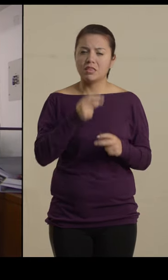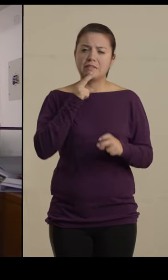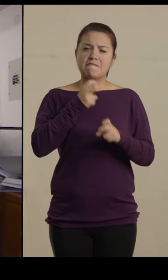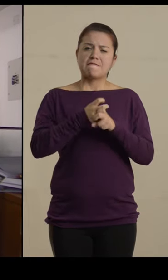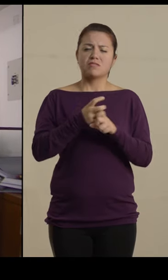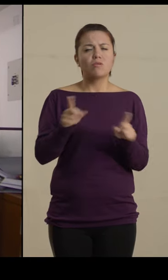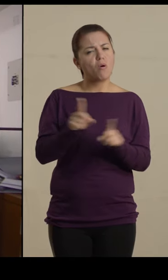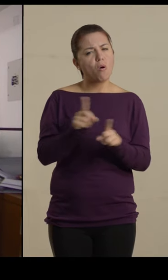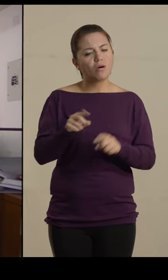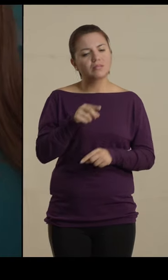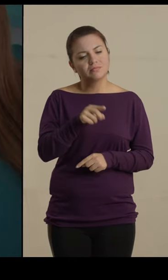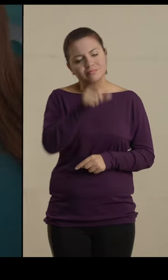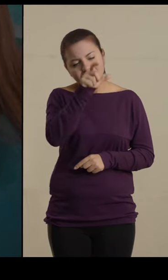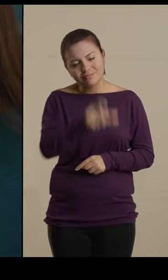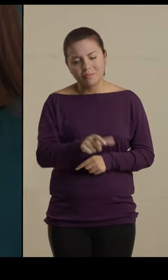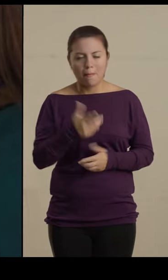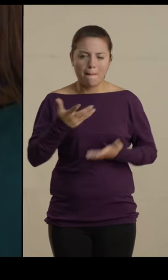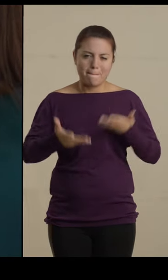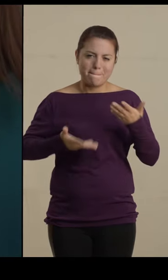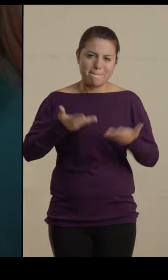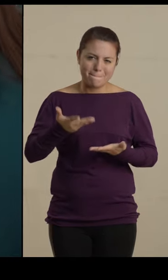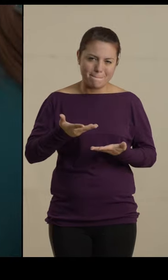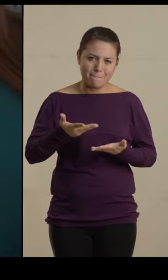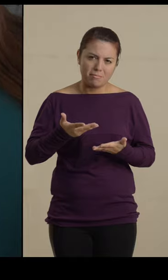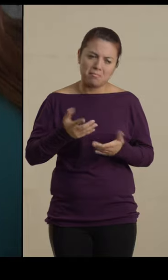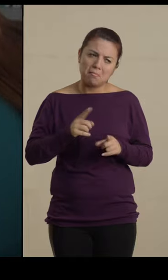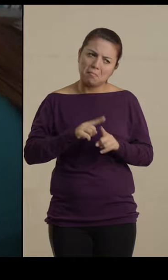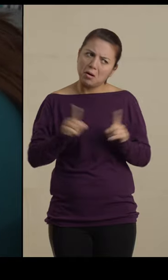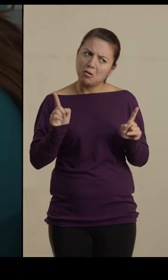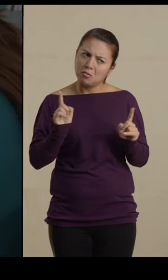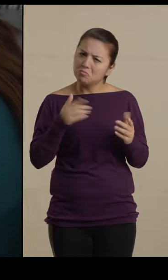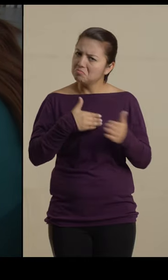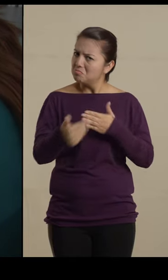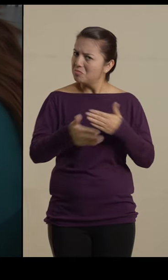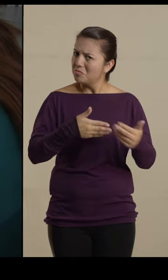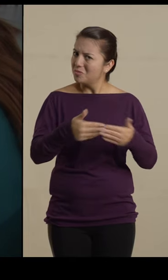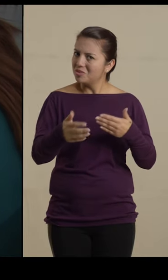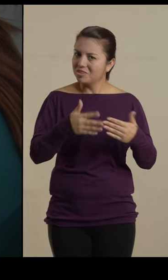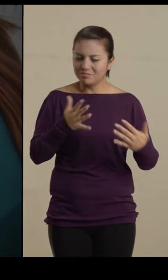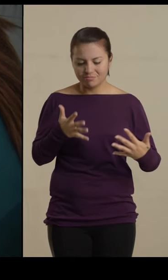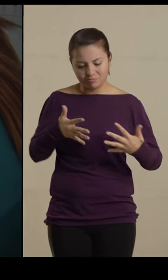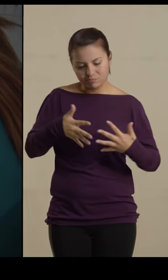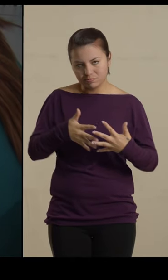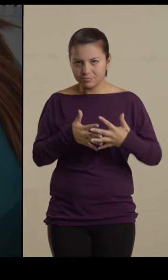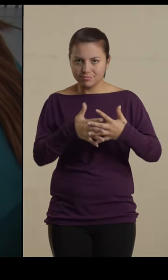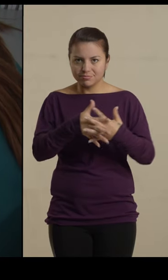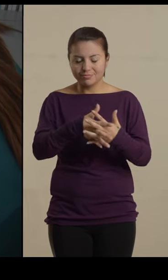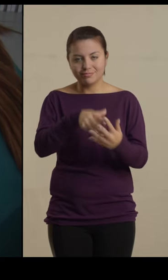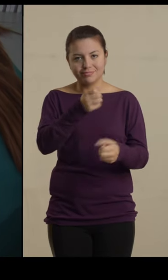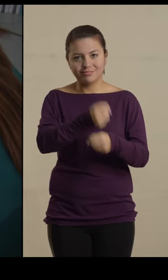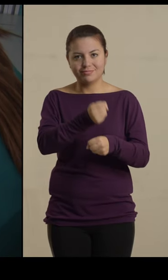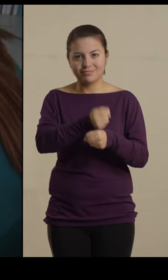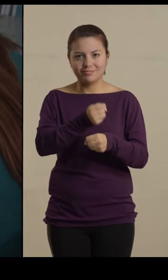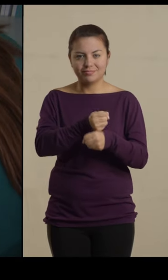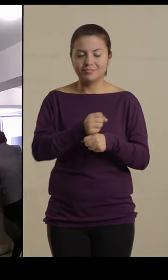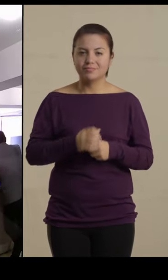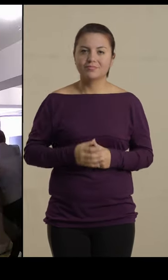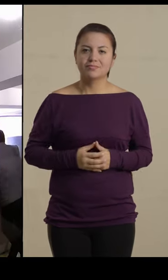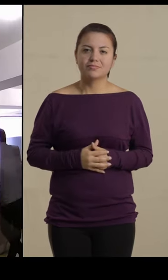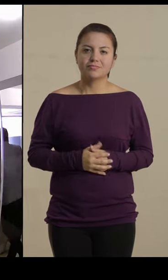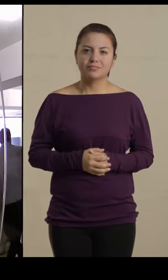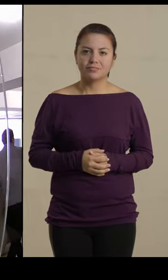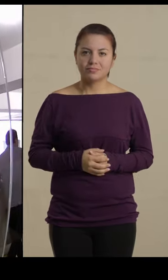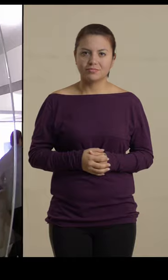Ella es algo tímido, pero pues hemos sabido, digamos que compenetrar el trabajo.